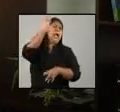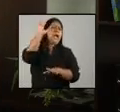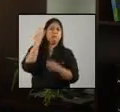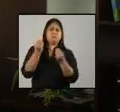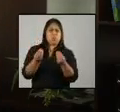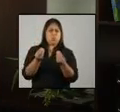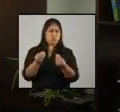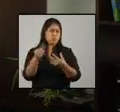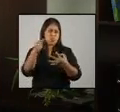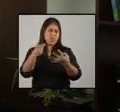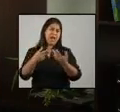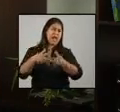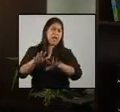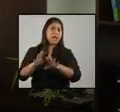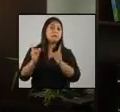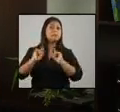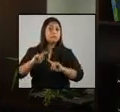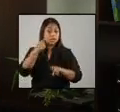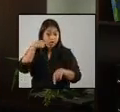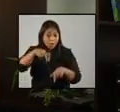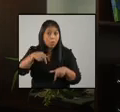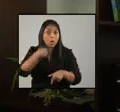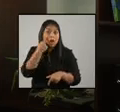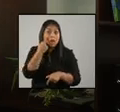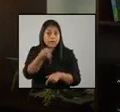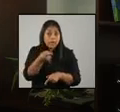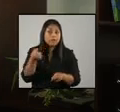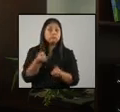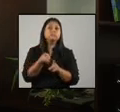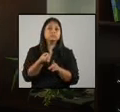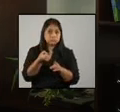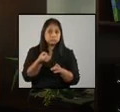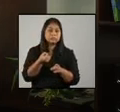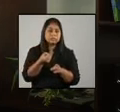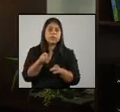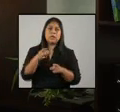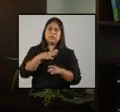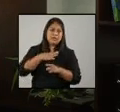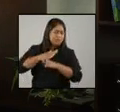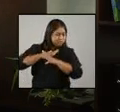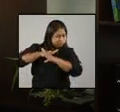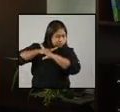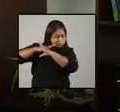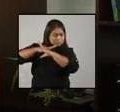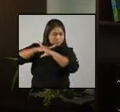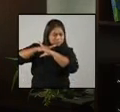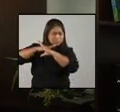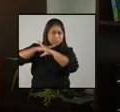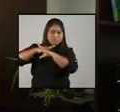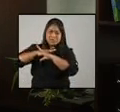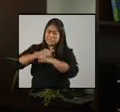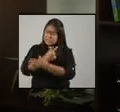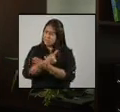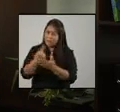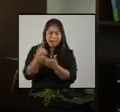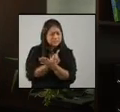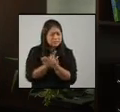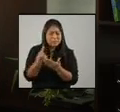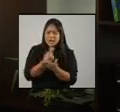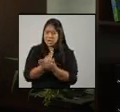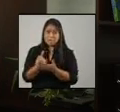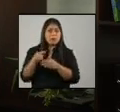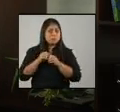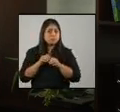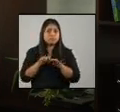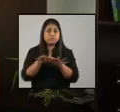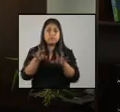pero el tiempo nos dio la razón. Logramos contener por semanas la propagación del virus e incluso hubo